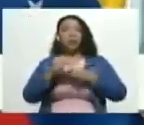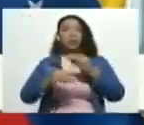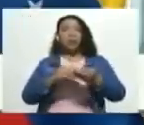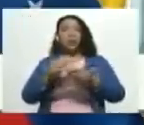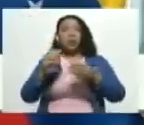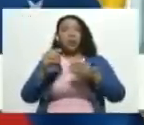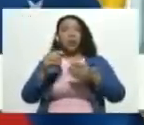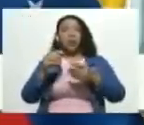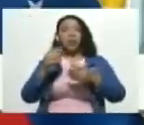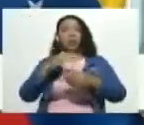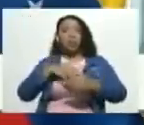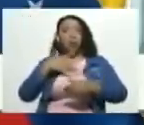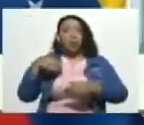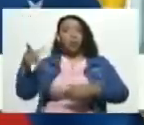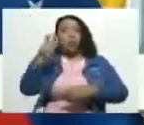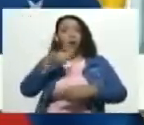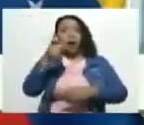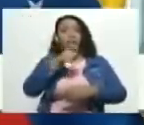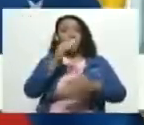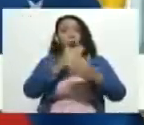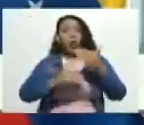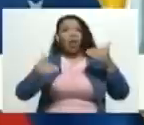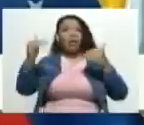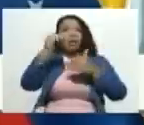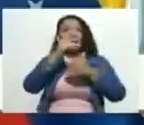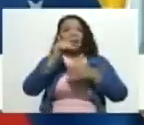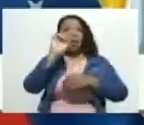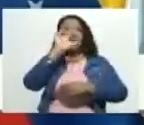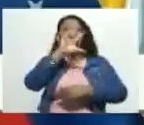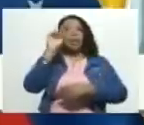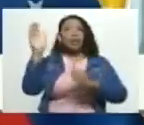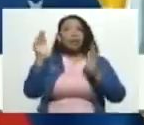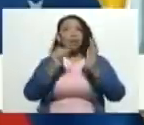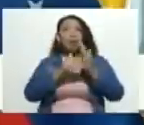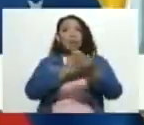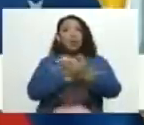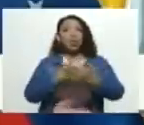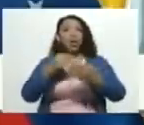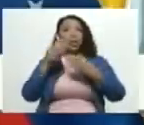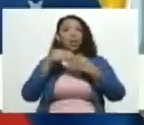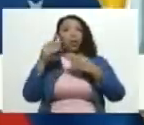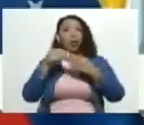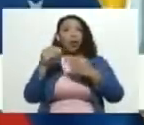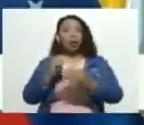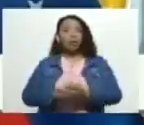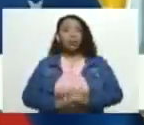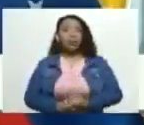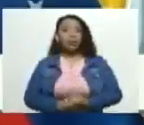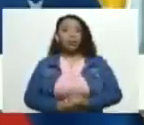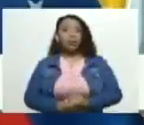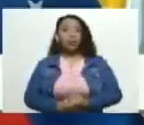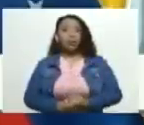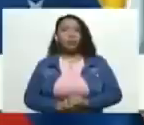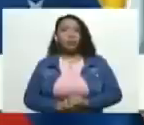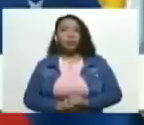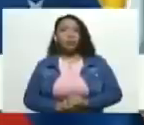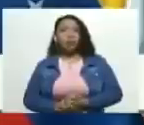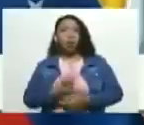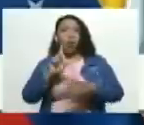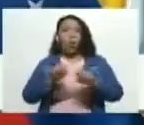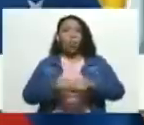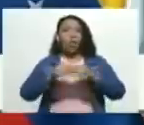que puede ubicarse por encima de los 30 mil millones de dólares un daño